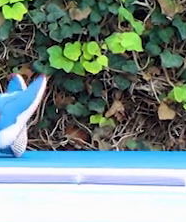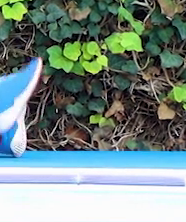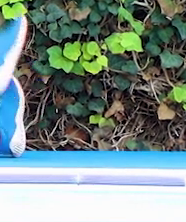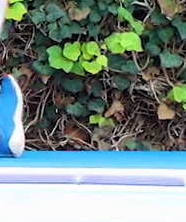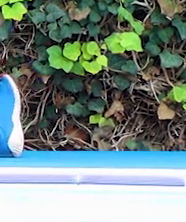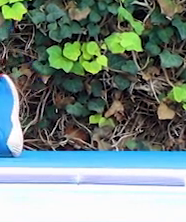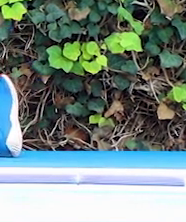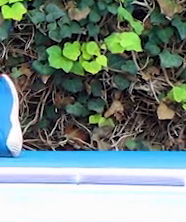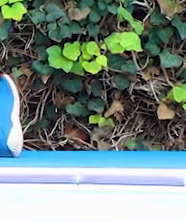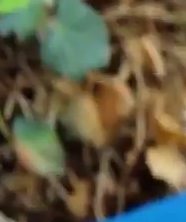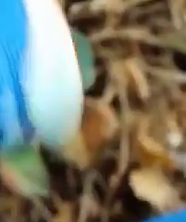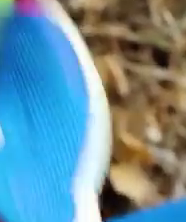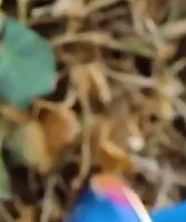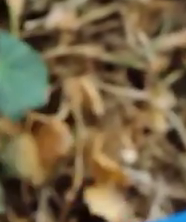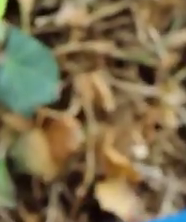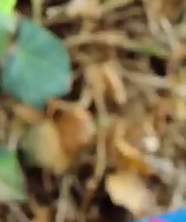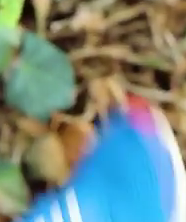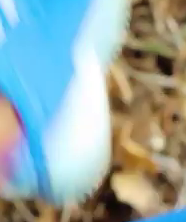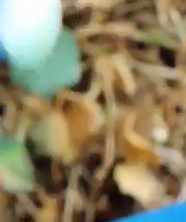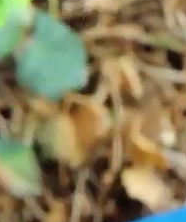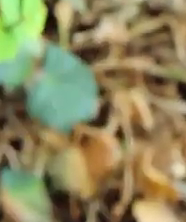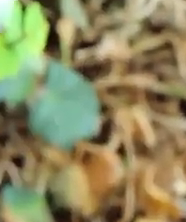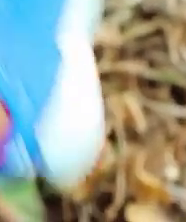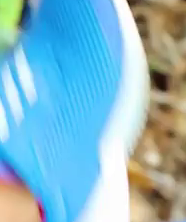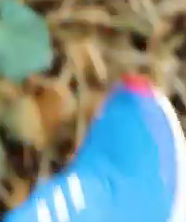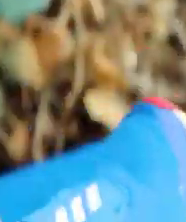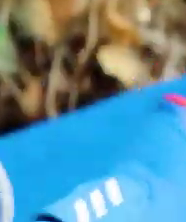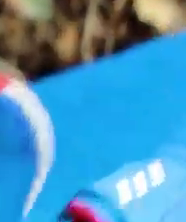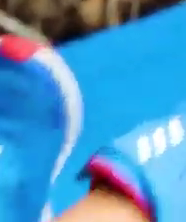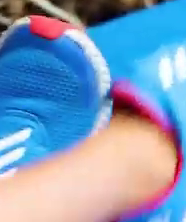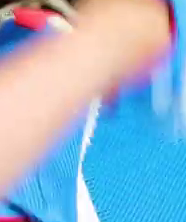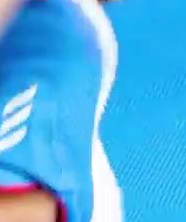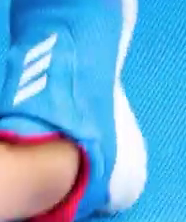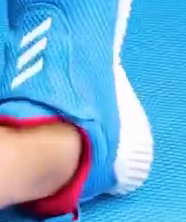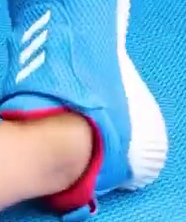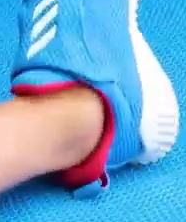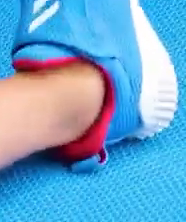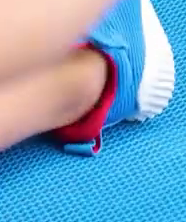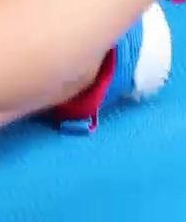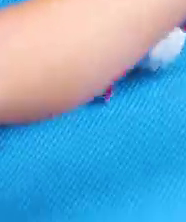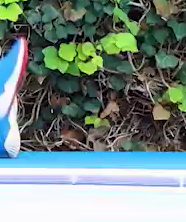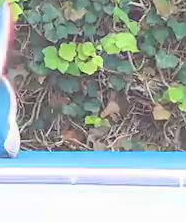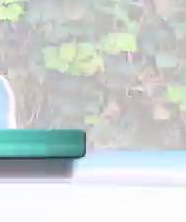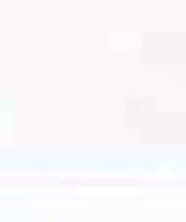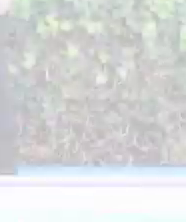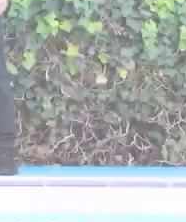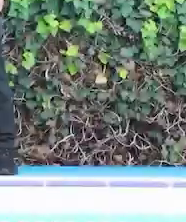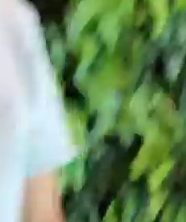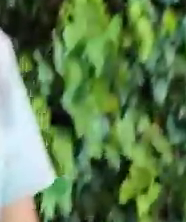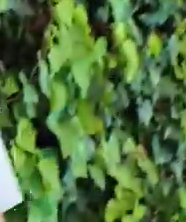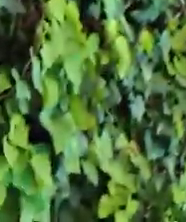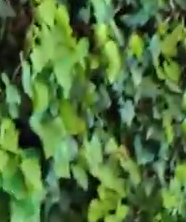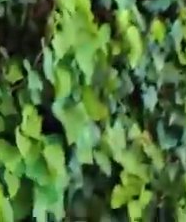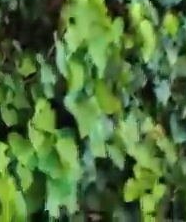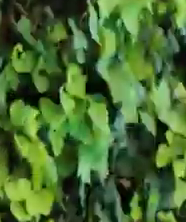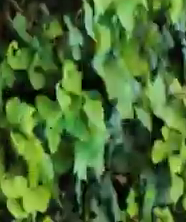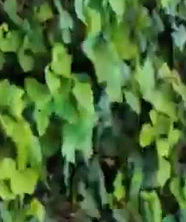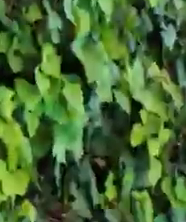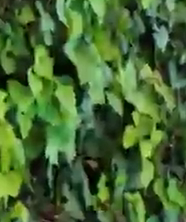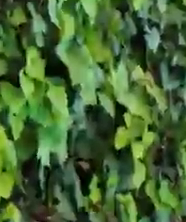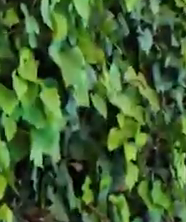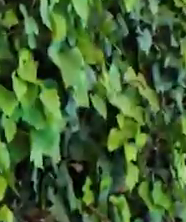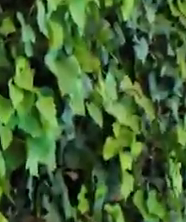sin tocar el piso. Dos. Procura que no toque el piso tu talón. Tres. Una más. Ok. Seguimos